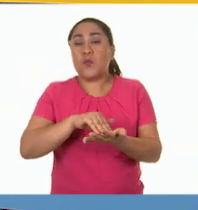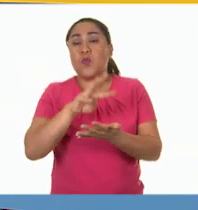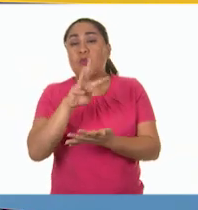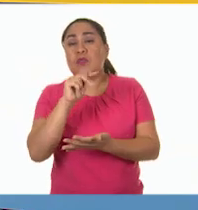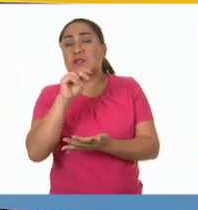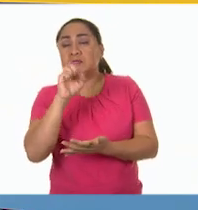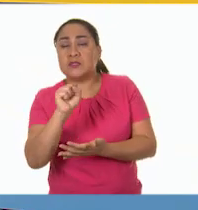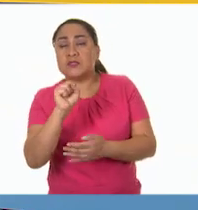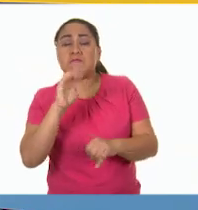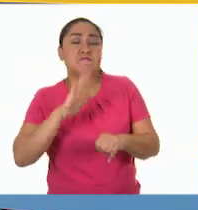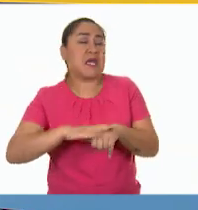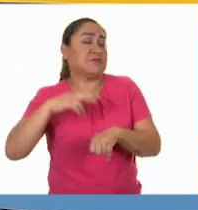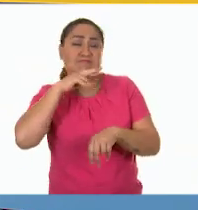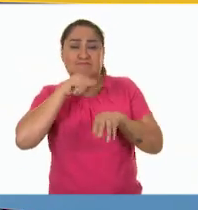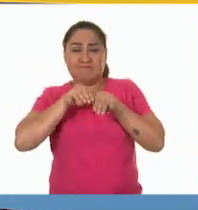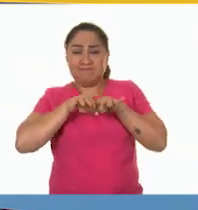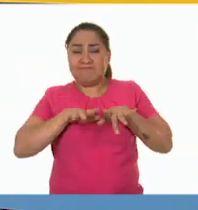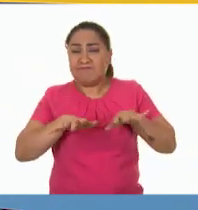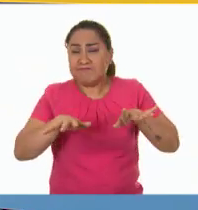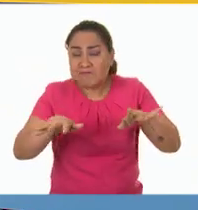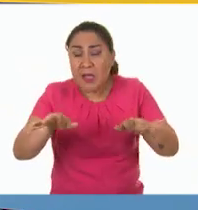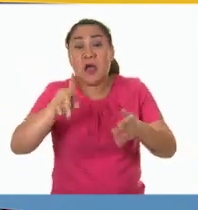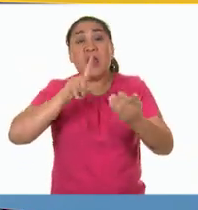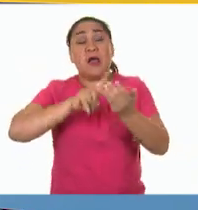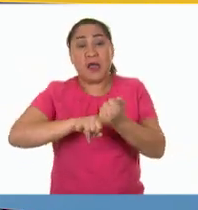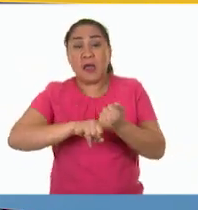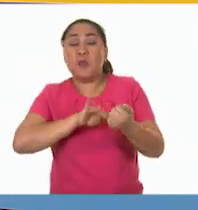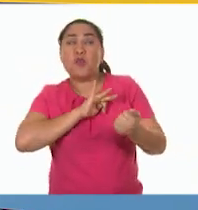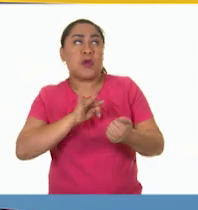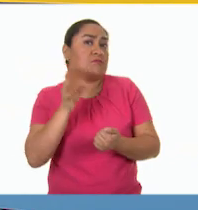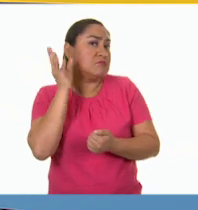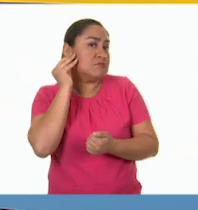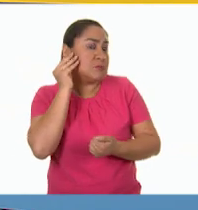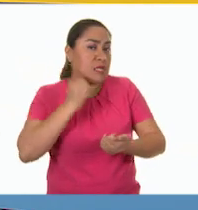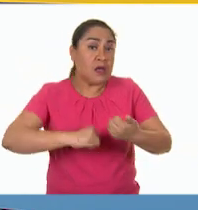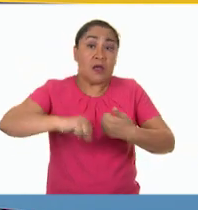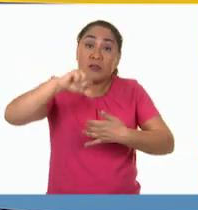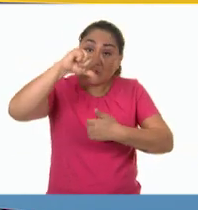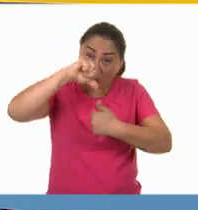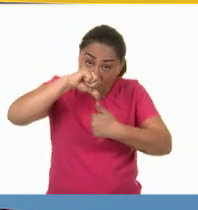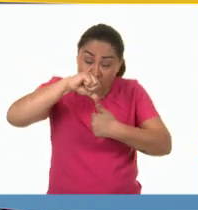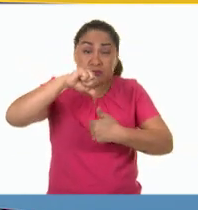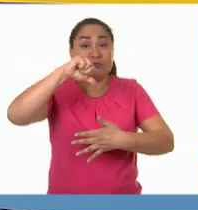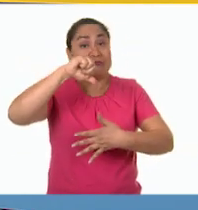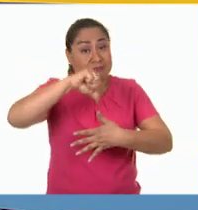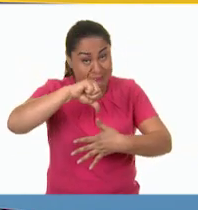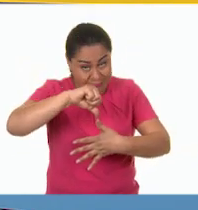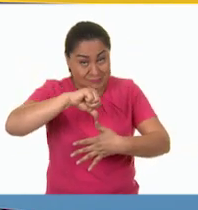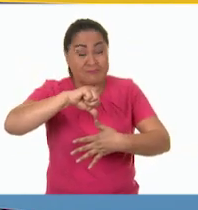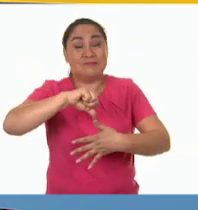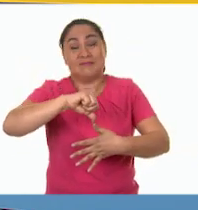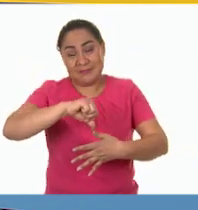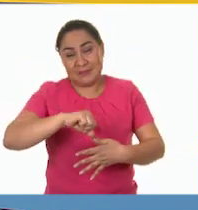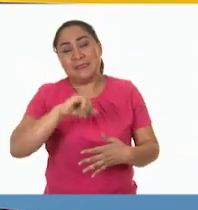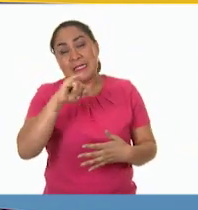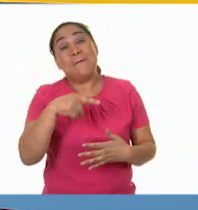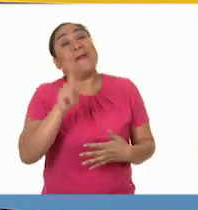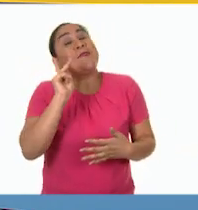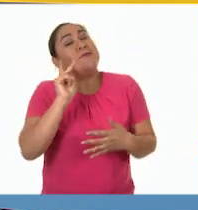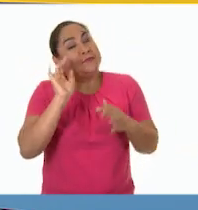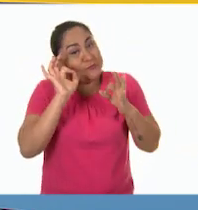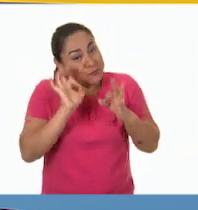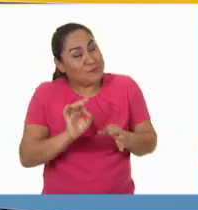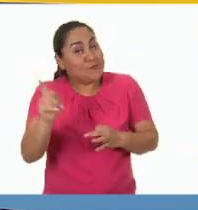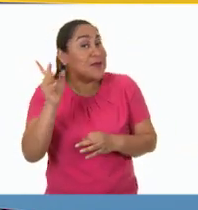E incluso podía escucharse también en varias partes de Centroamérica e incluso de Sudamérica. Claro, siempre y cuando tuvieran un